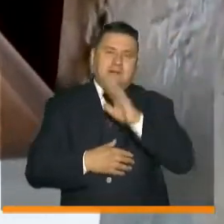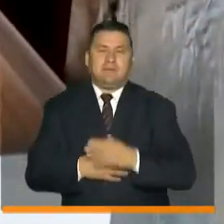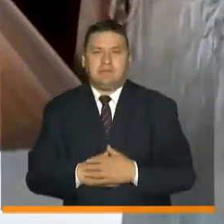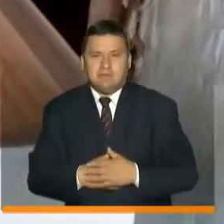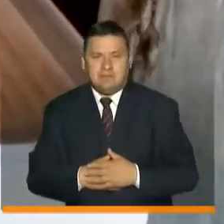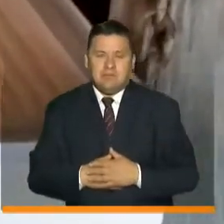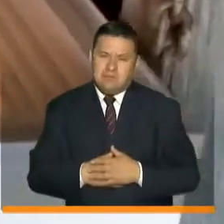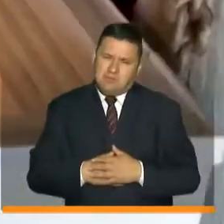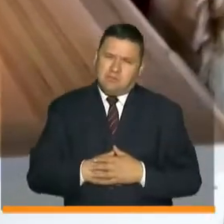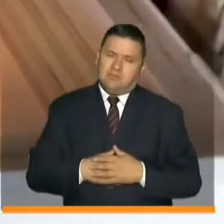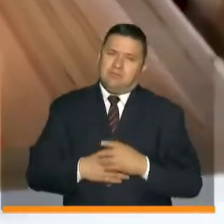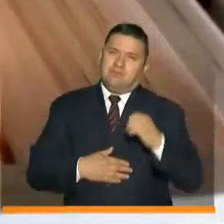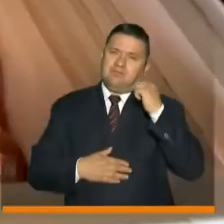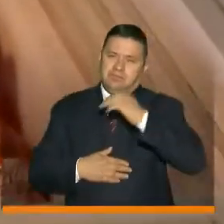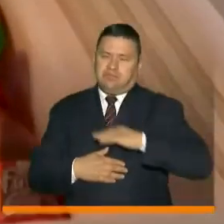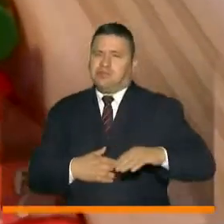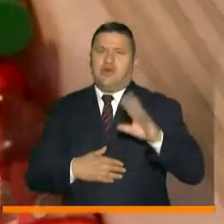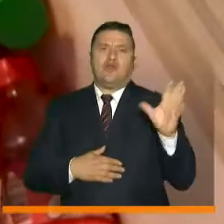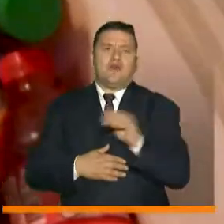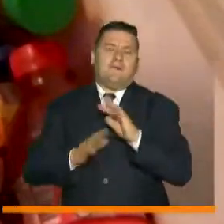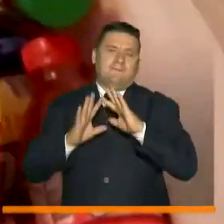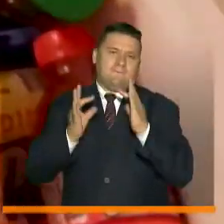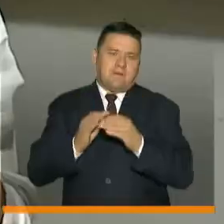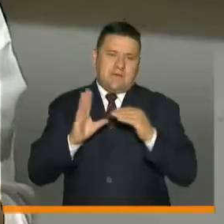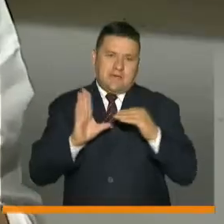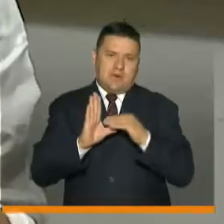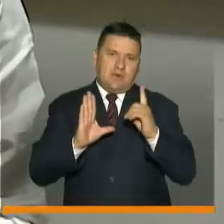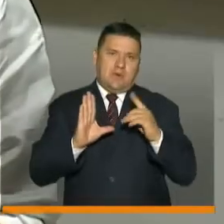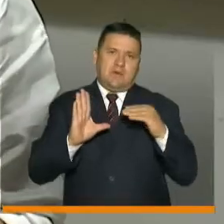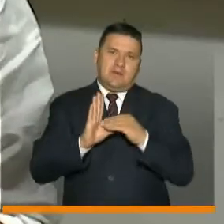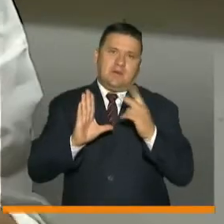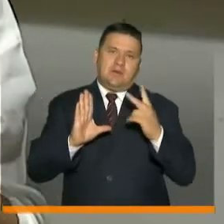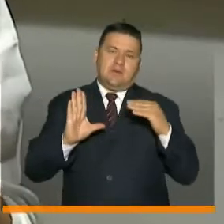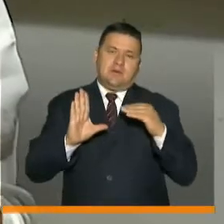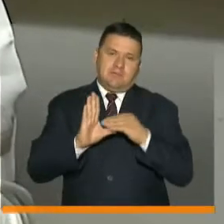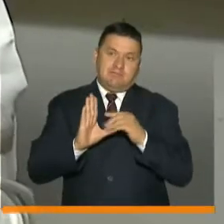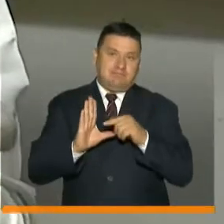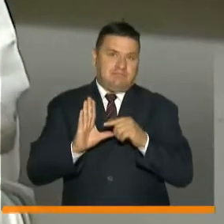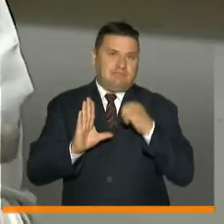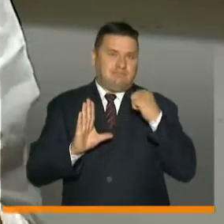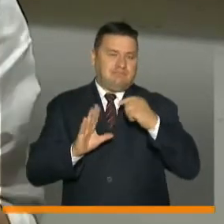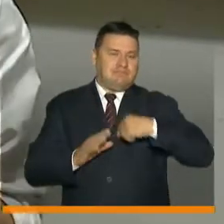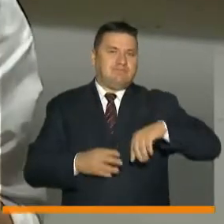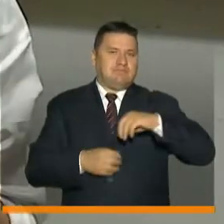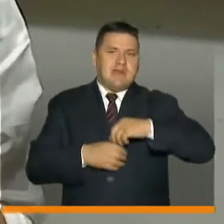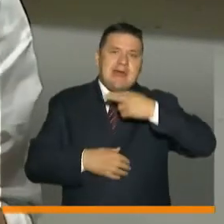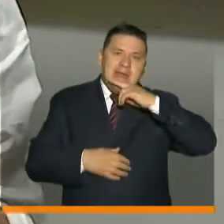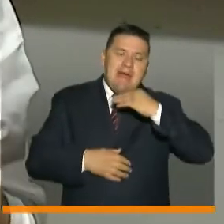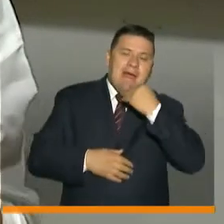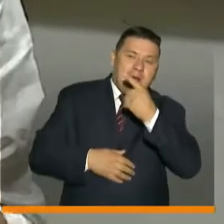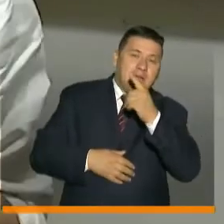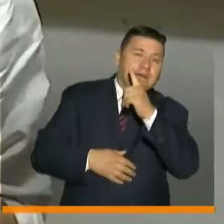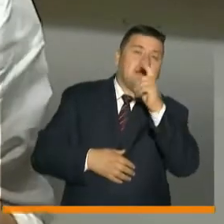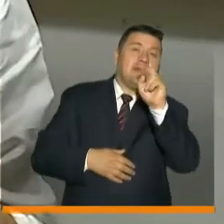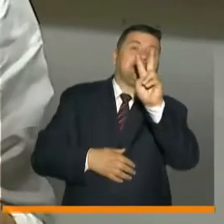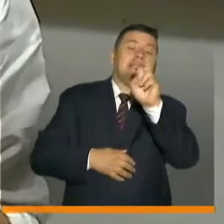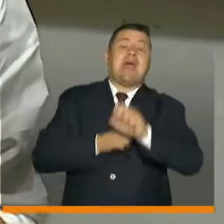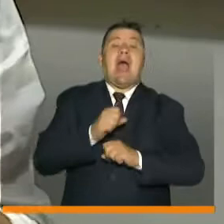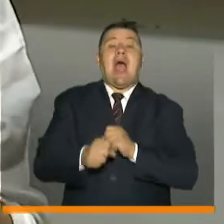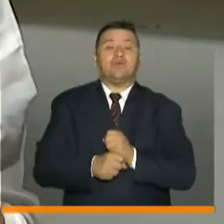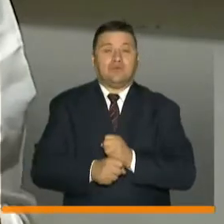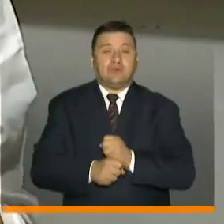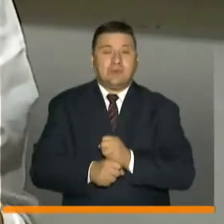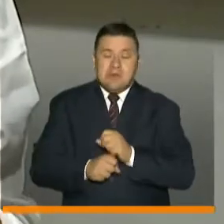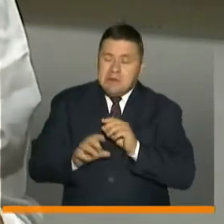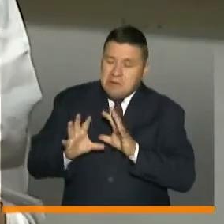Pueden ser beneficiarios todas las familias de estrato 1 y 2, que tengan una nevera de más de 7 años de